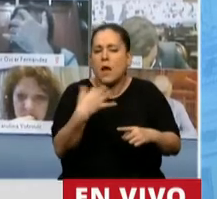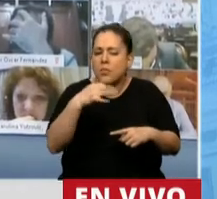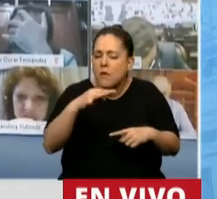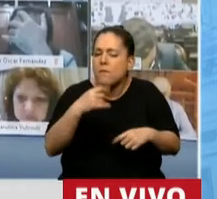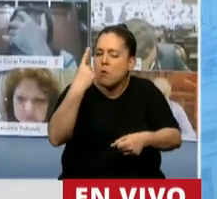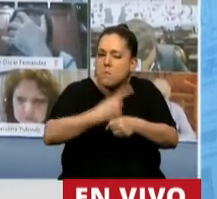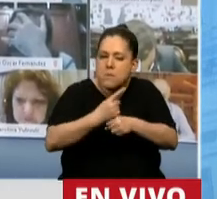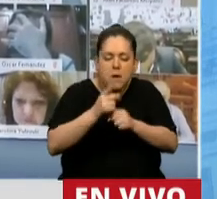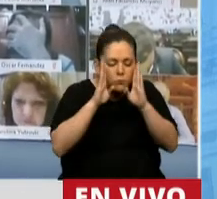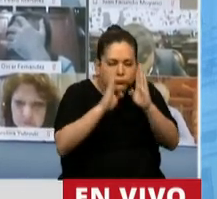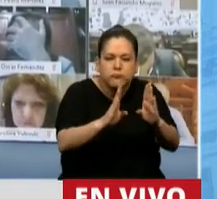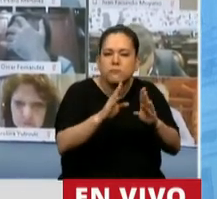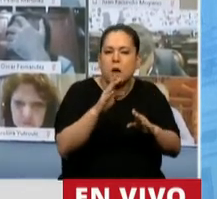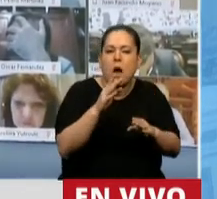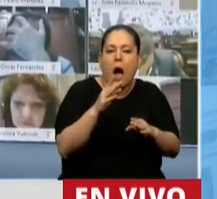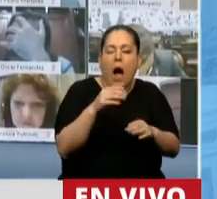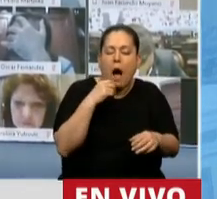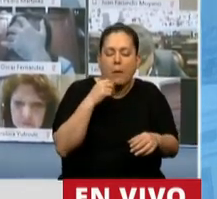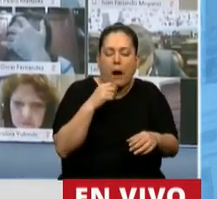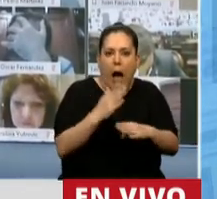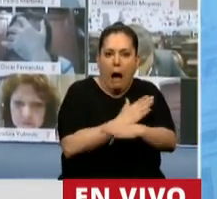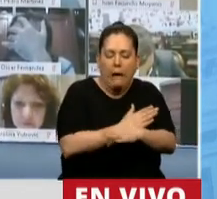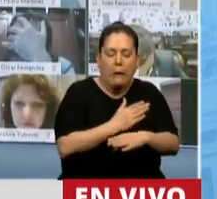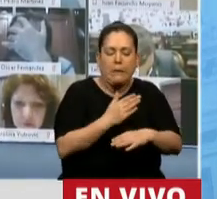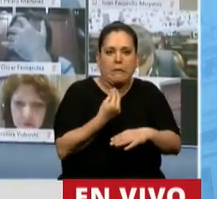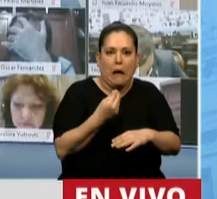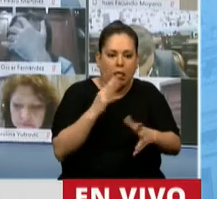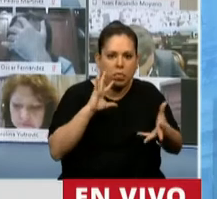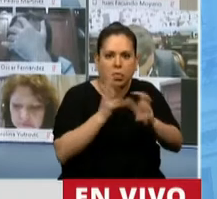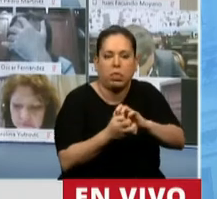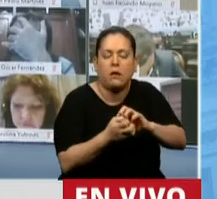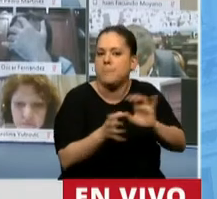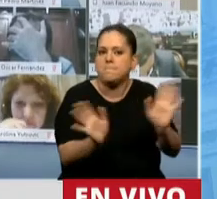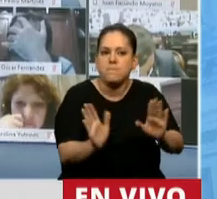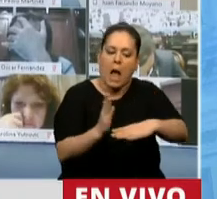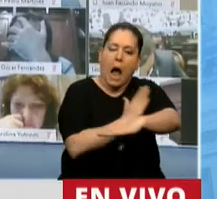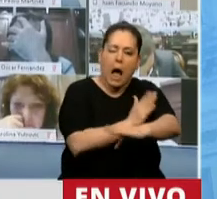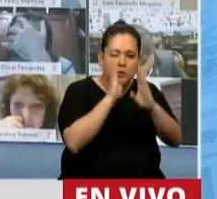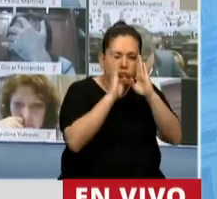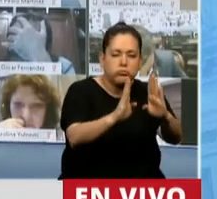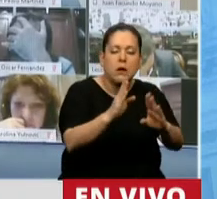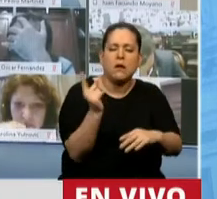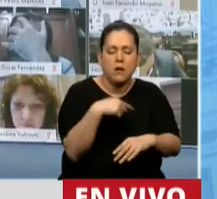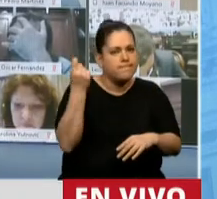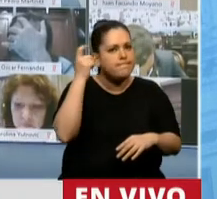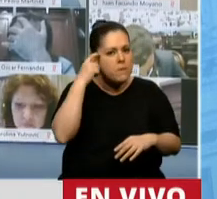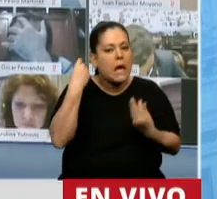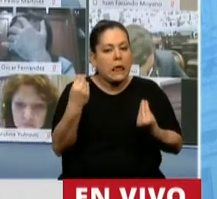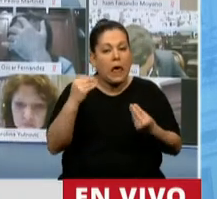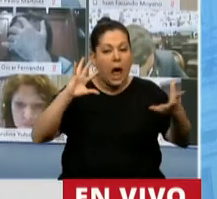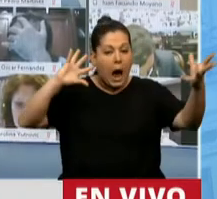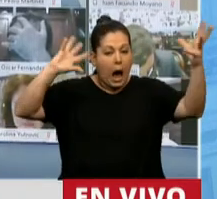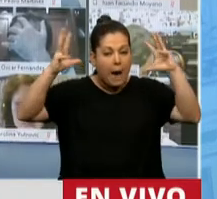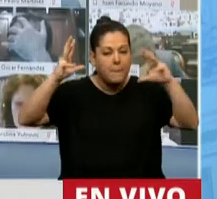sean aún más irreversibles y comprender que si continuamos ocasionando más daño al medio ambiente,